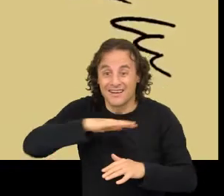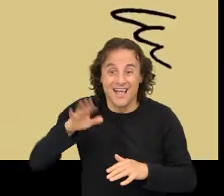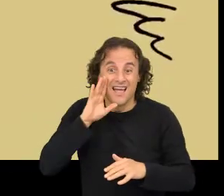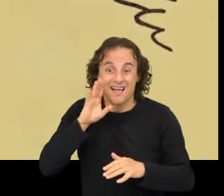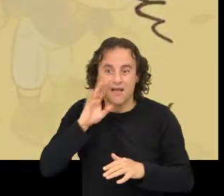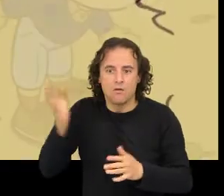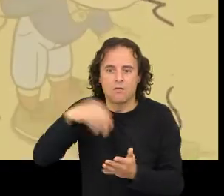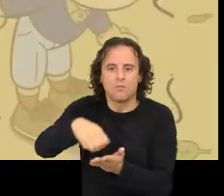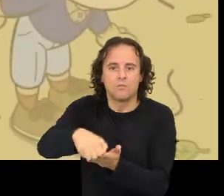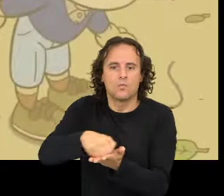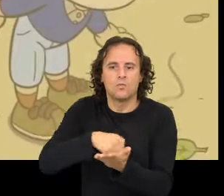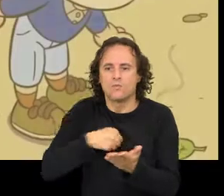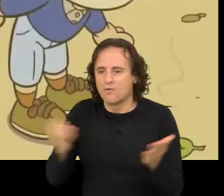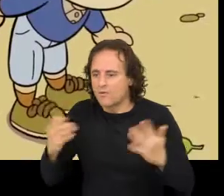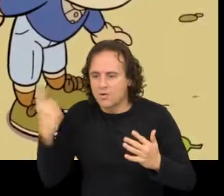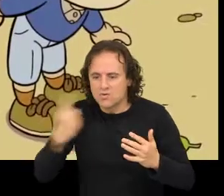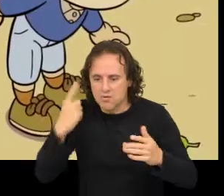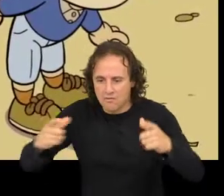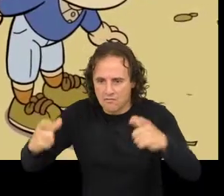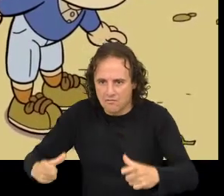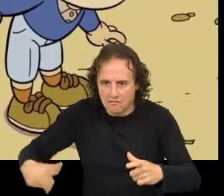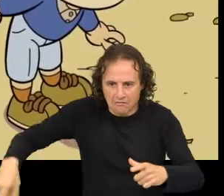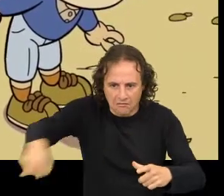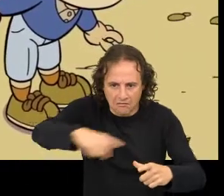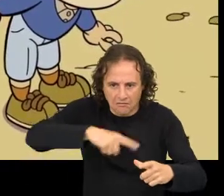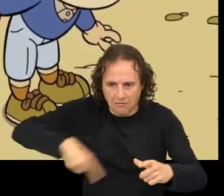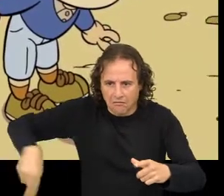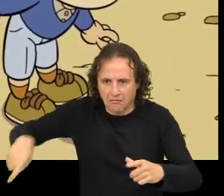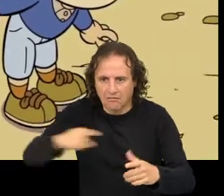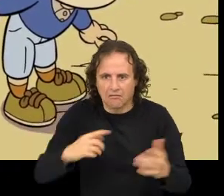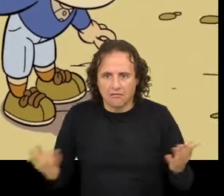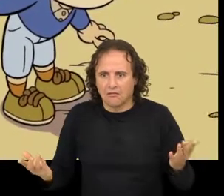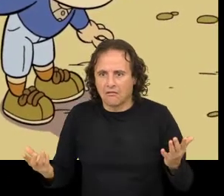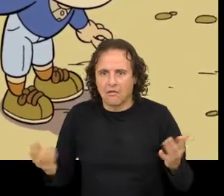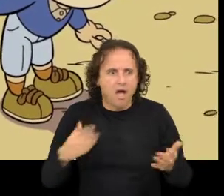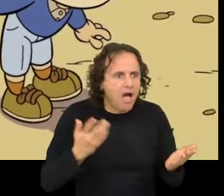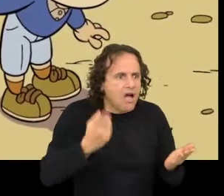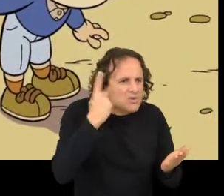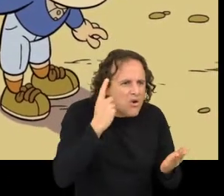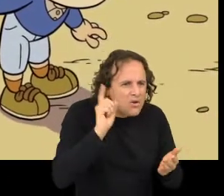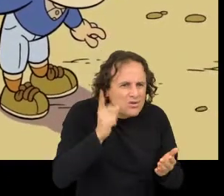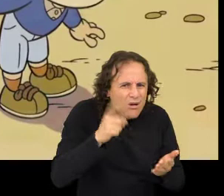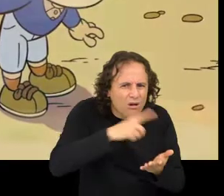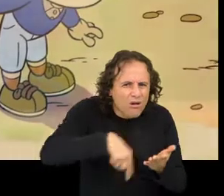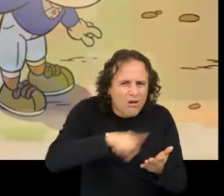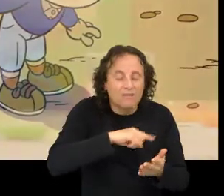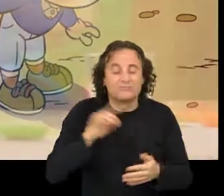Só quedaba un redondel Só quedaba un redondel Só